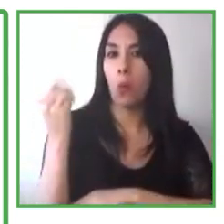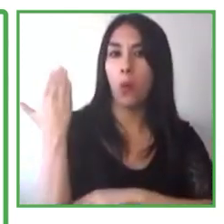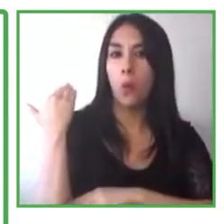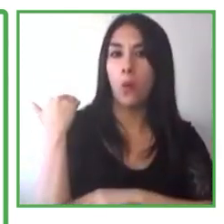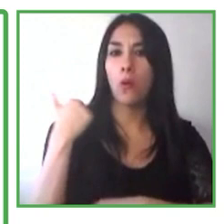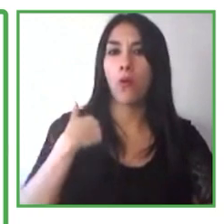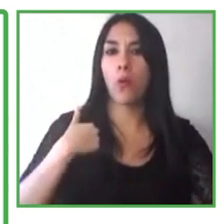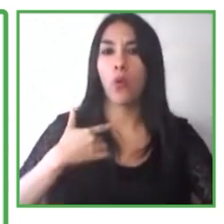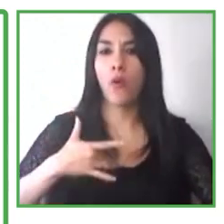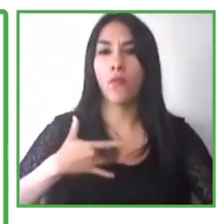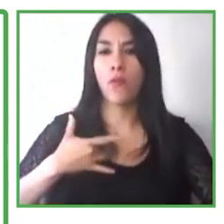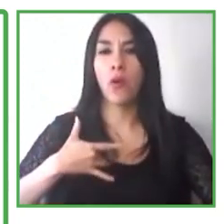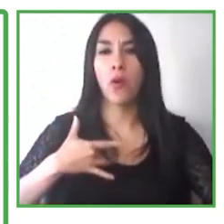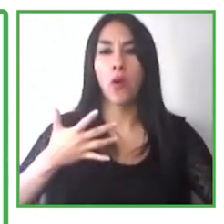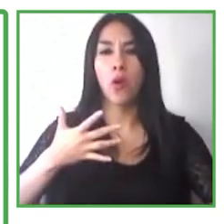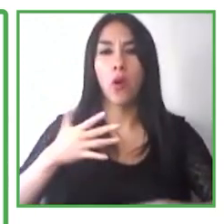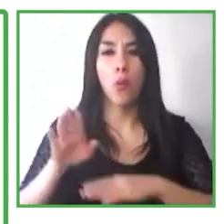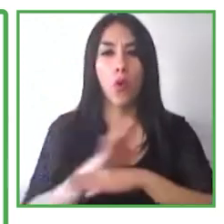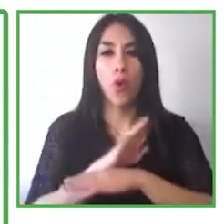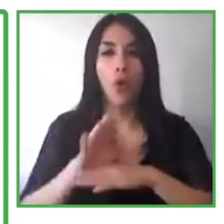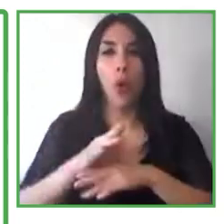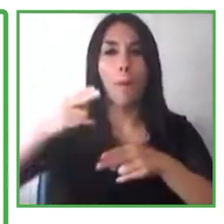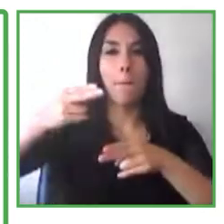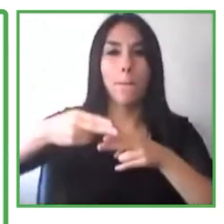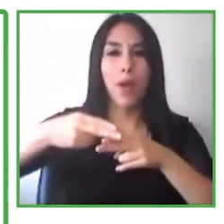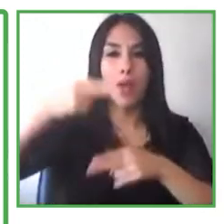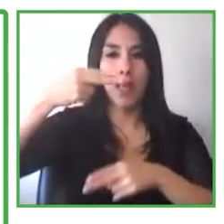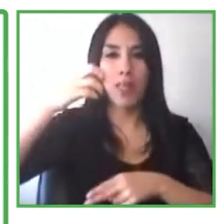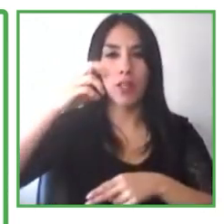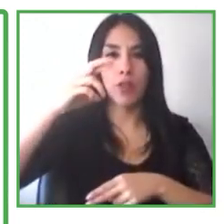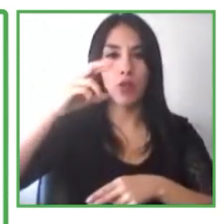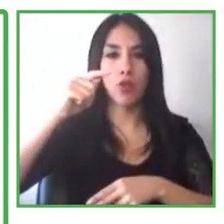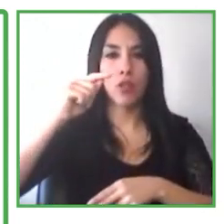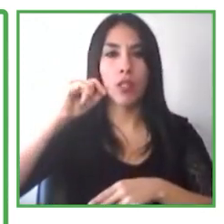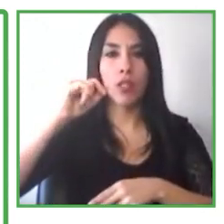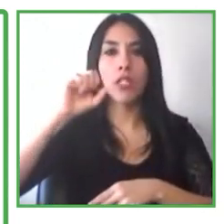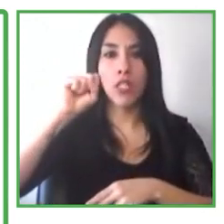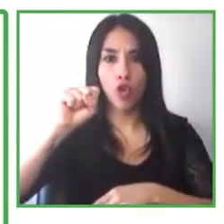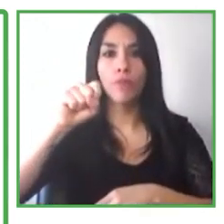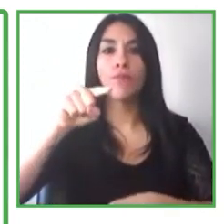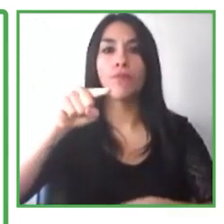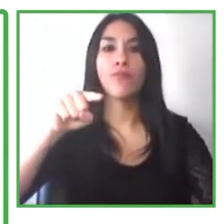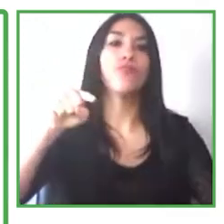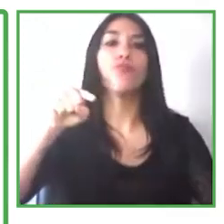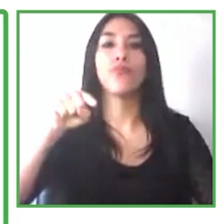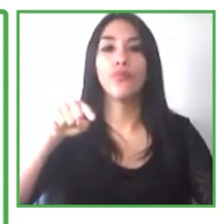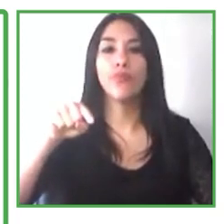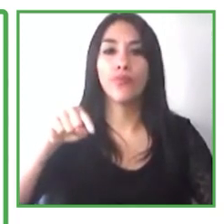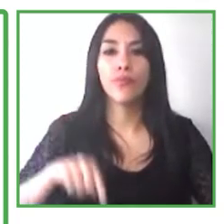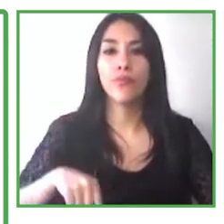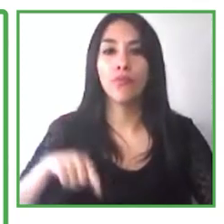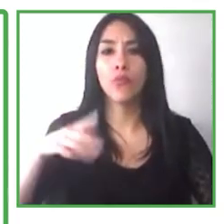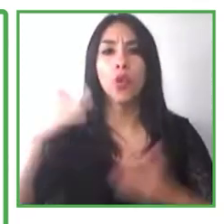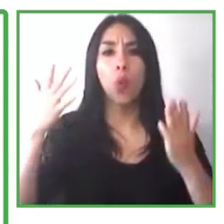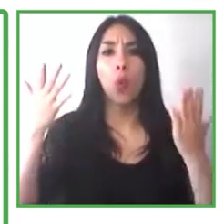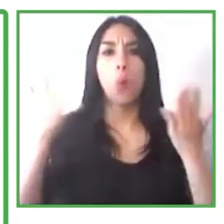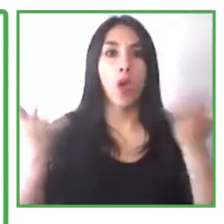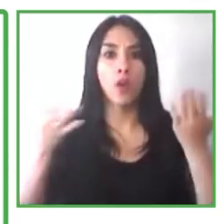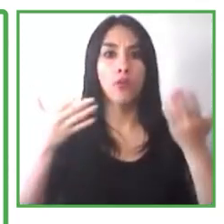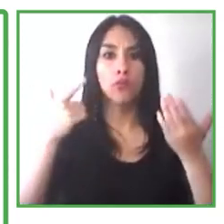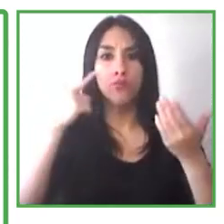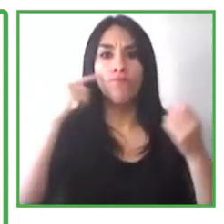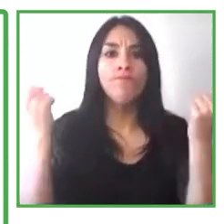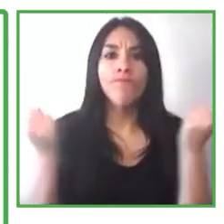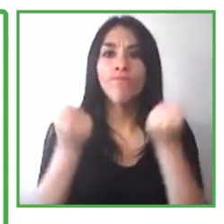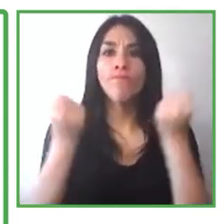como en otras partes del mundo y mi enfoque es en permitir empleo para las personas con discapacidades en el sector de tecnología, en los trabajos